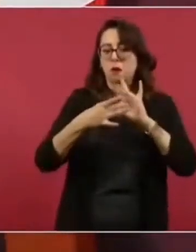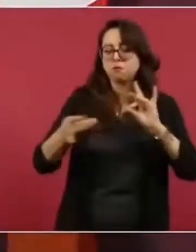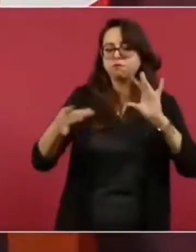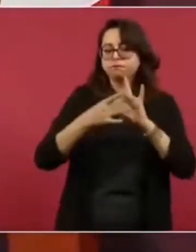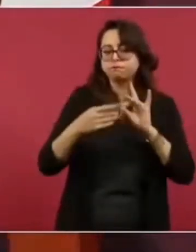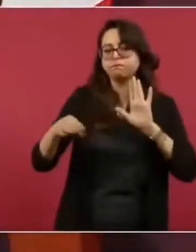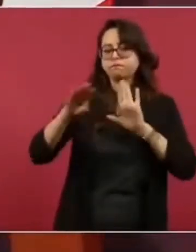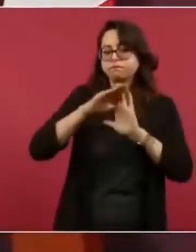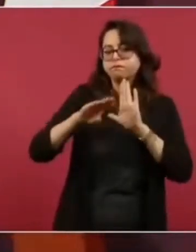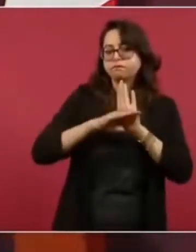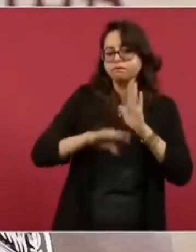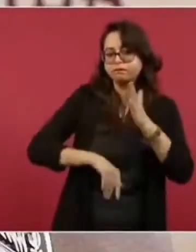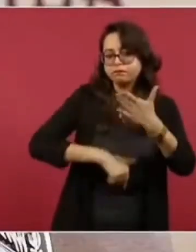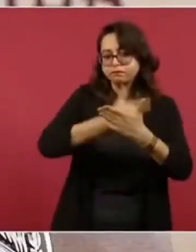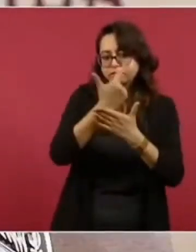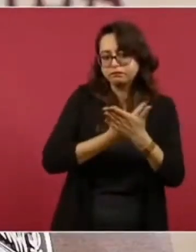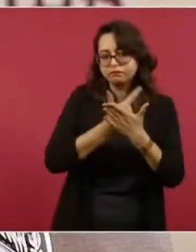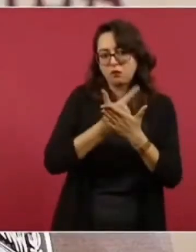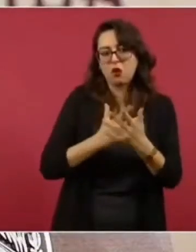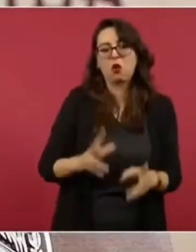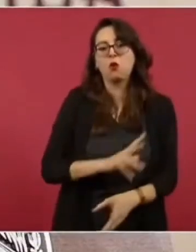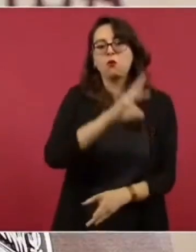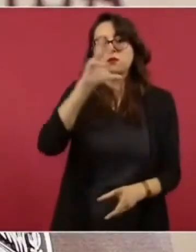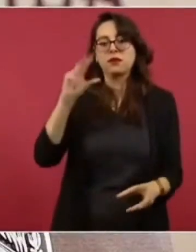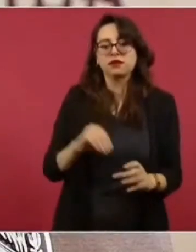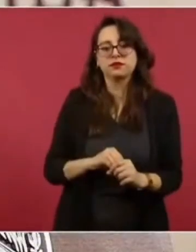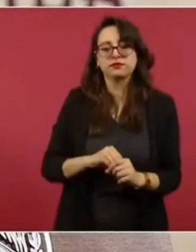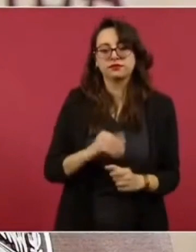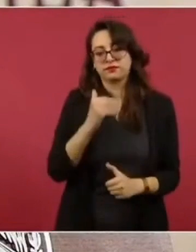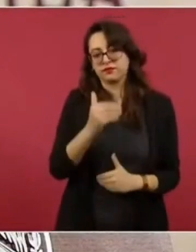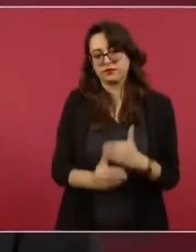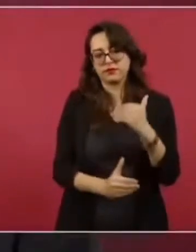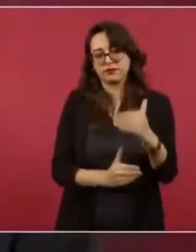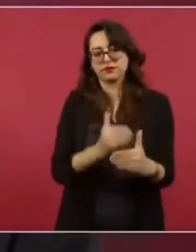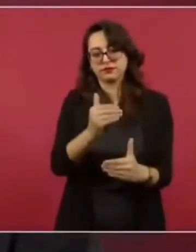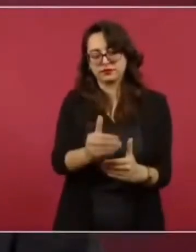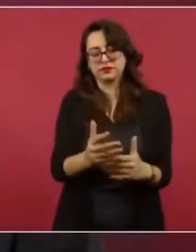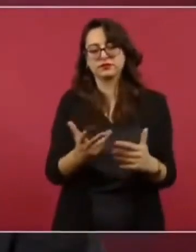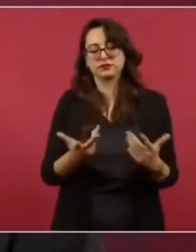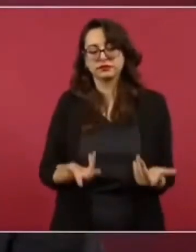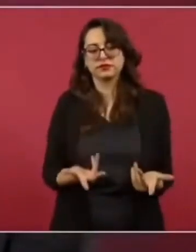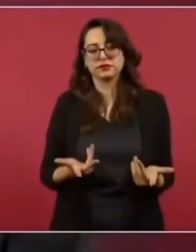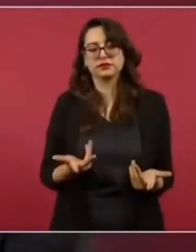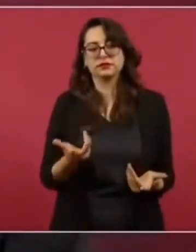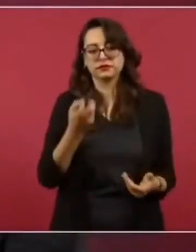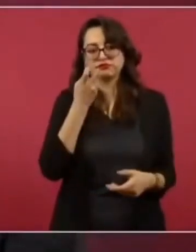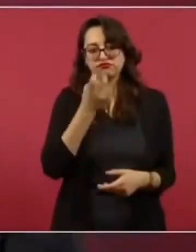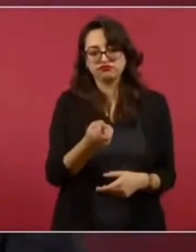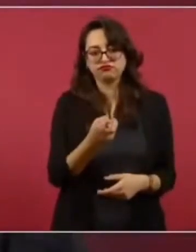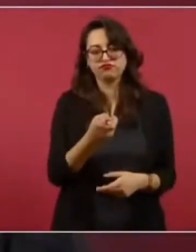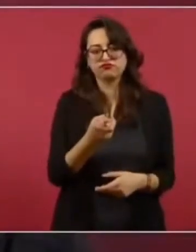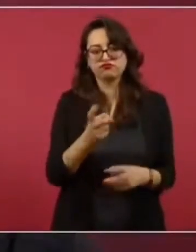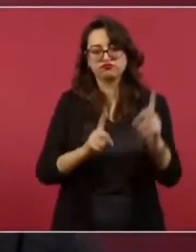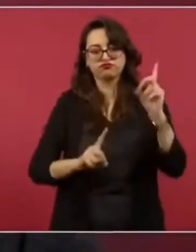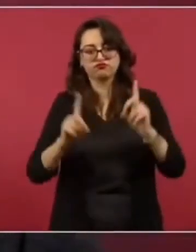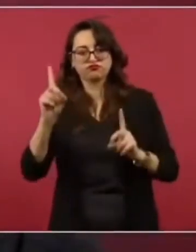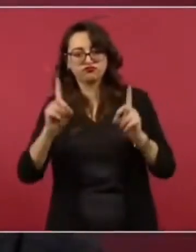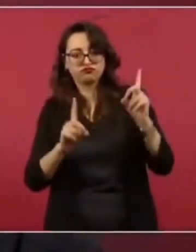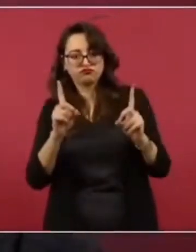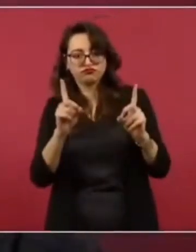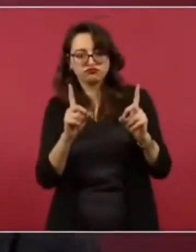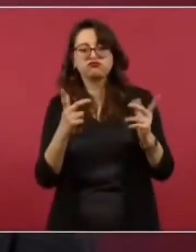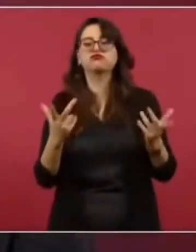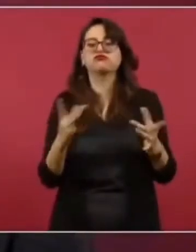de ser en términos de ley, el proceso de venta y ellos ya aclararán no solo sus dudas, sino